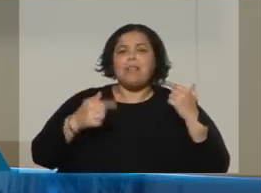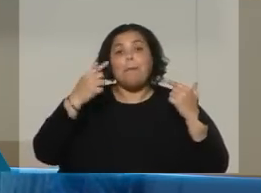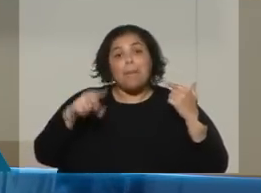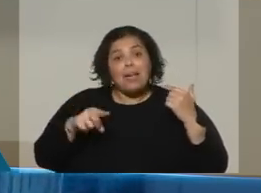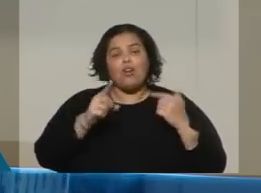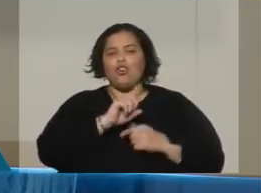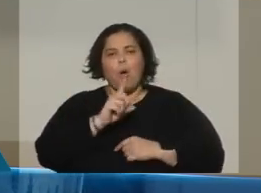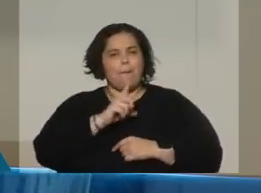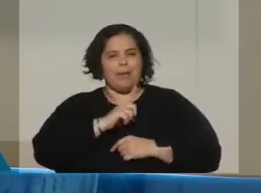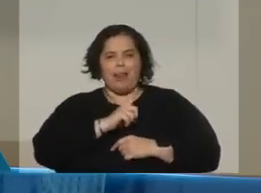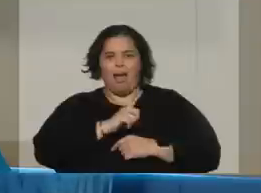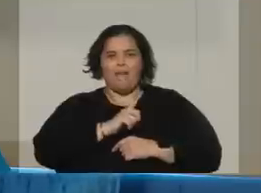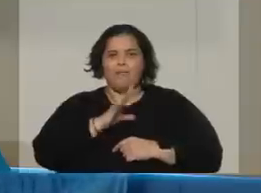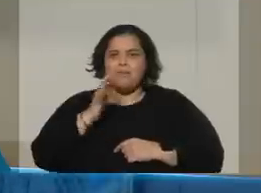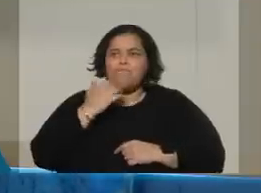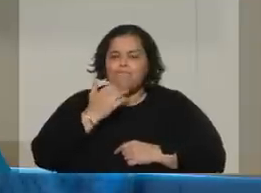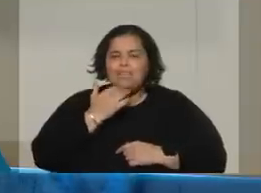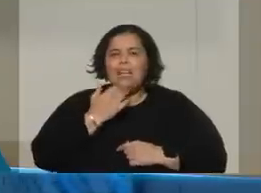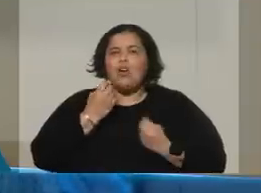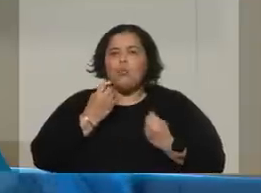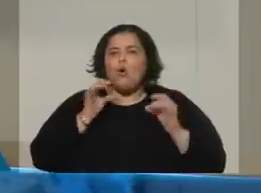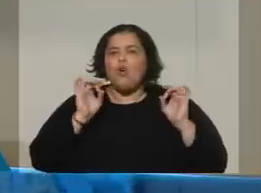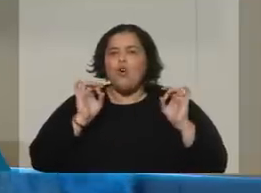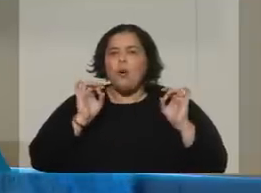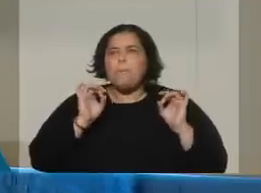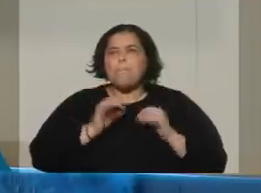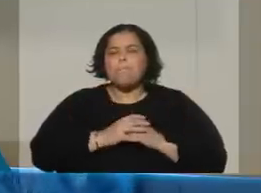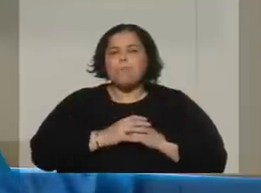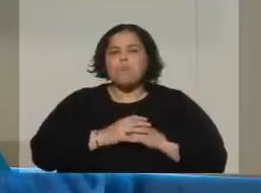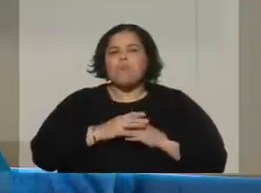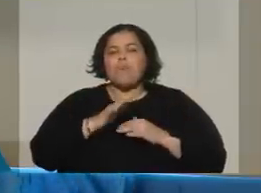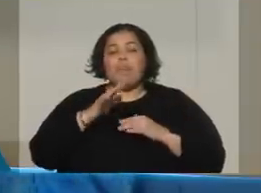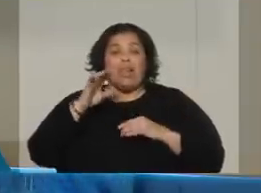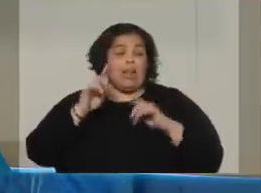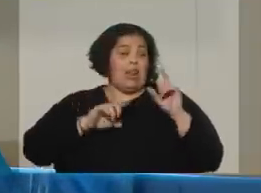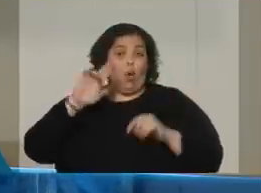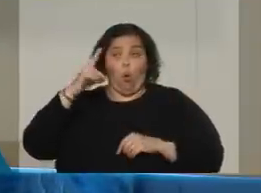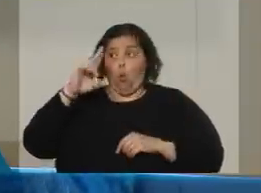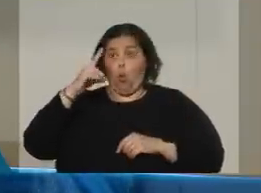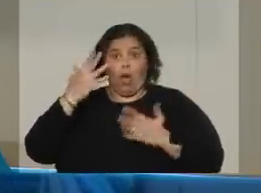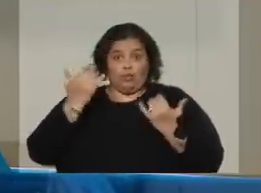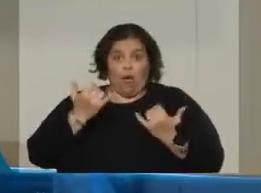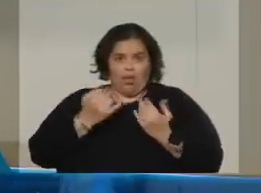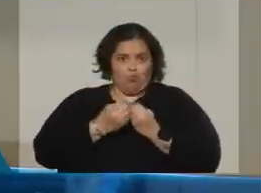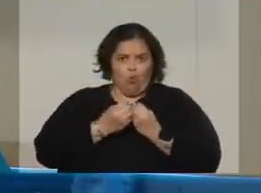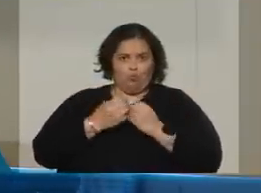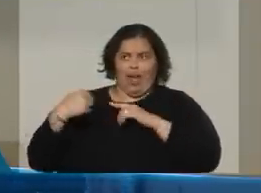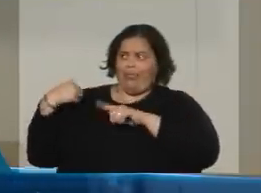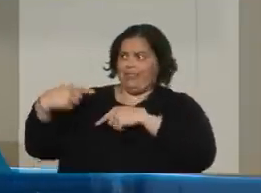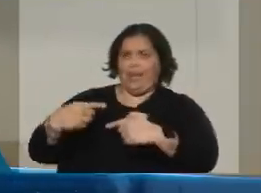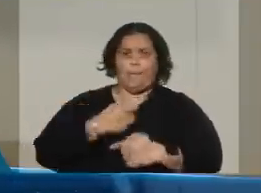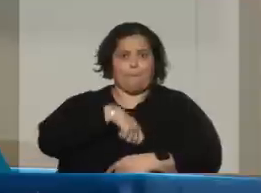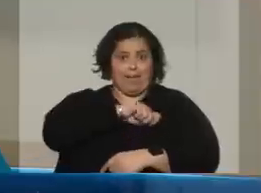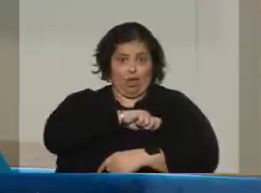seguramente, más allá del natural involucramiento de los uruguayos con toda la ascendencia española,